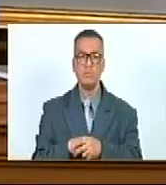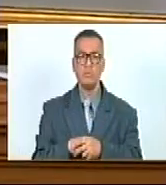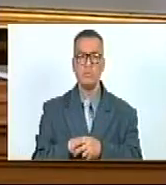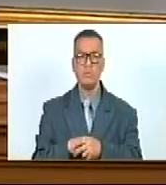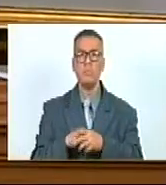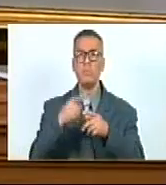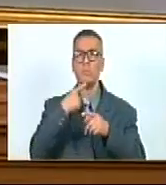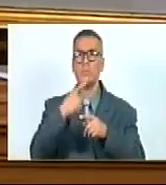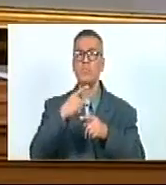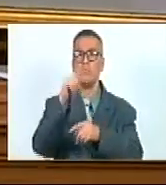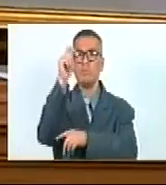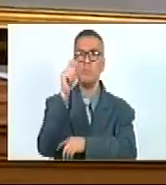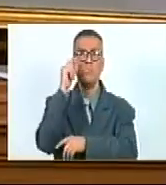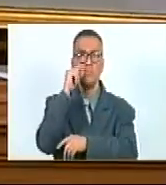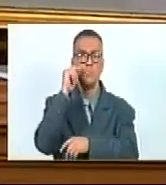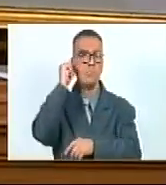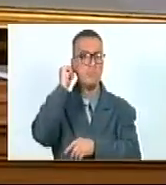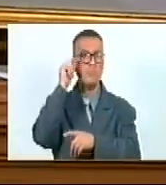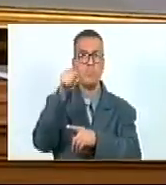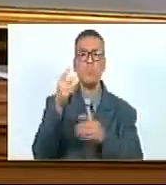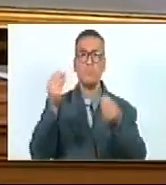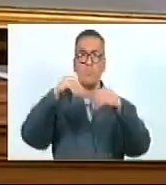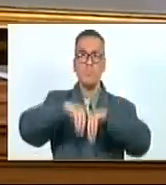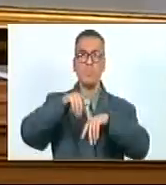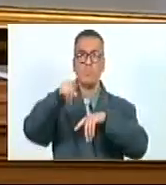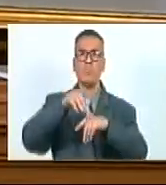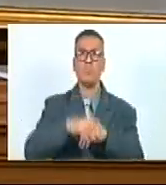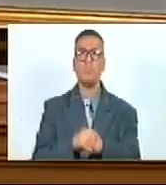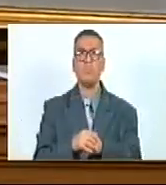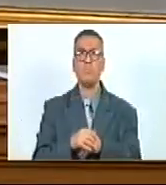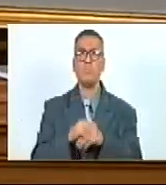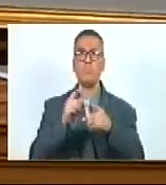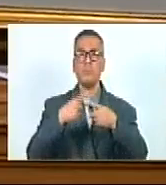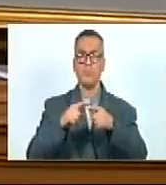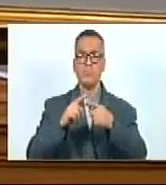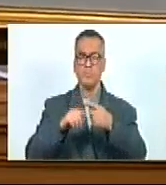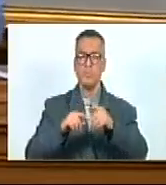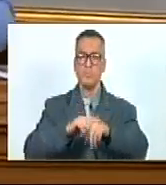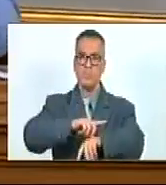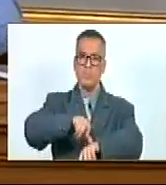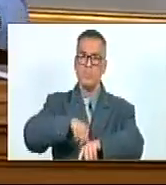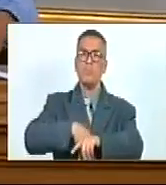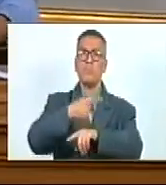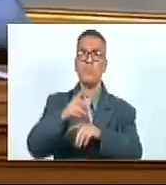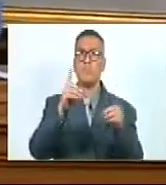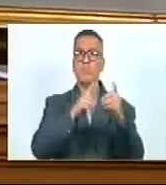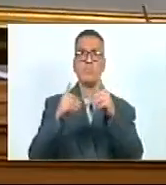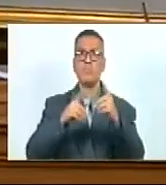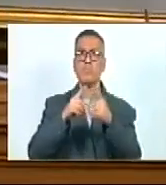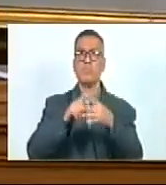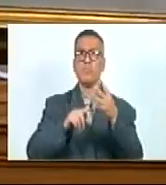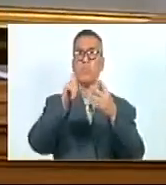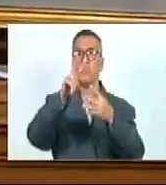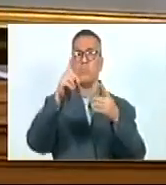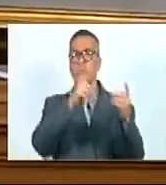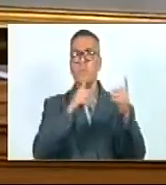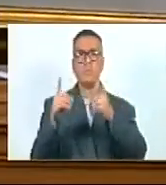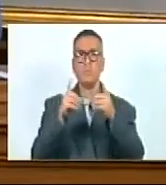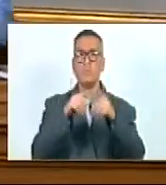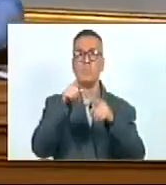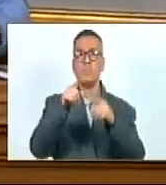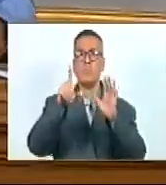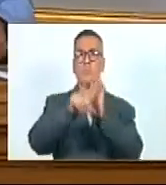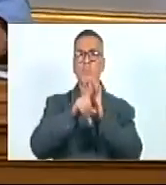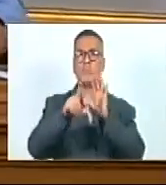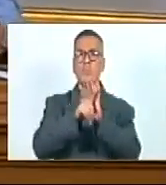Ok, los diputados y diputadas que estén de acuerdo en diferir el debate de segunda discusión de